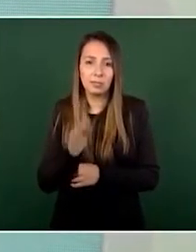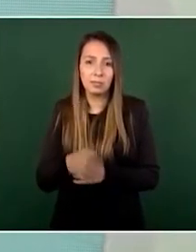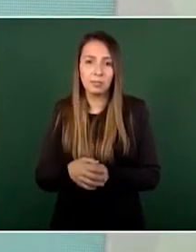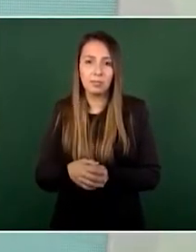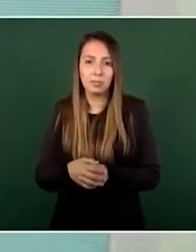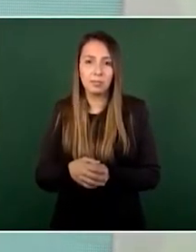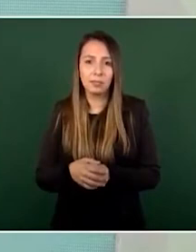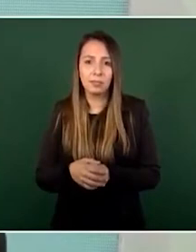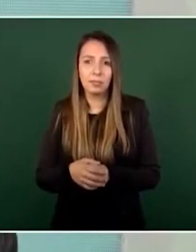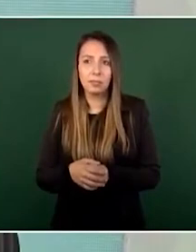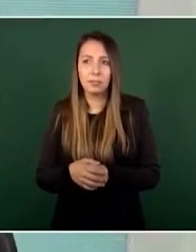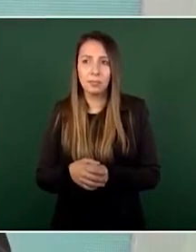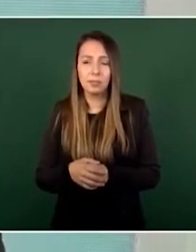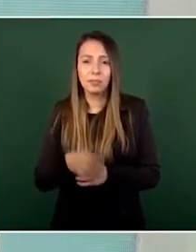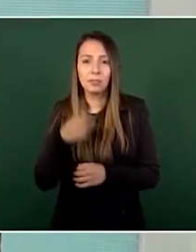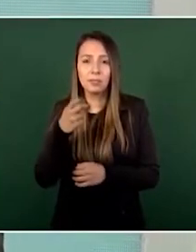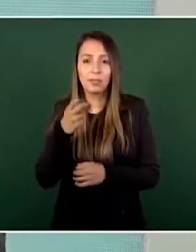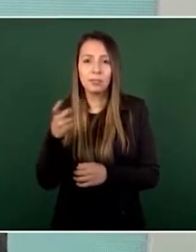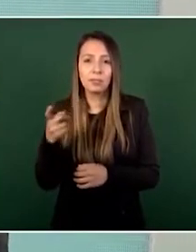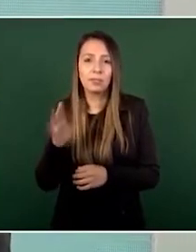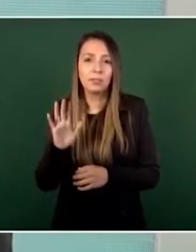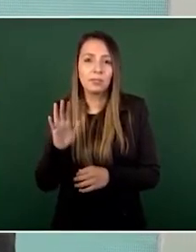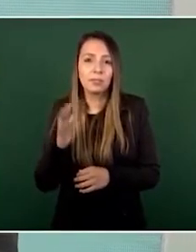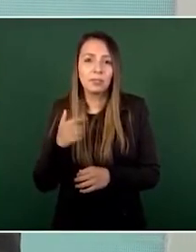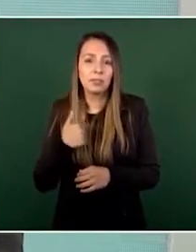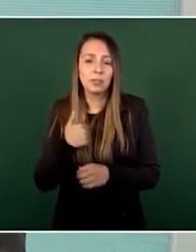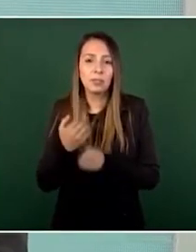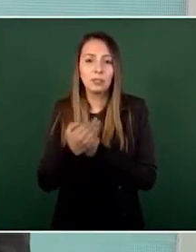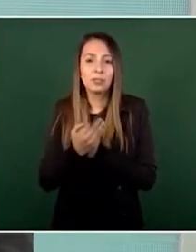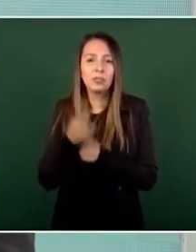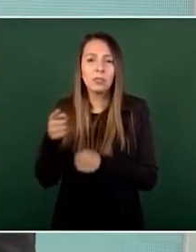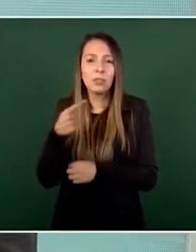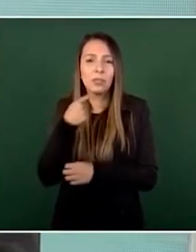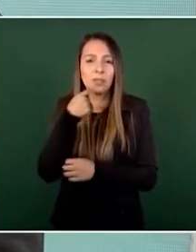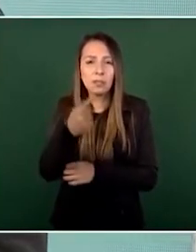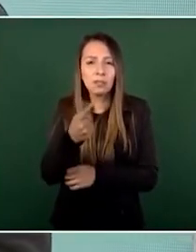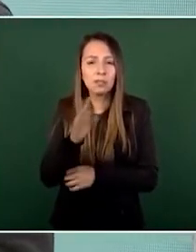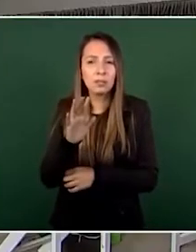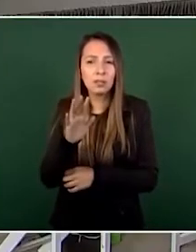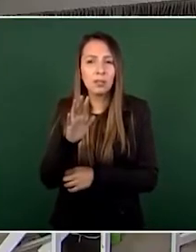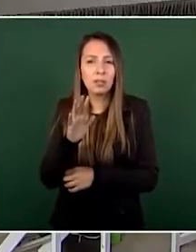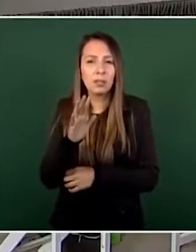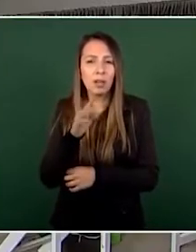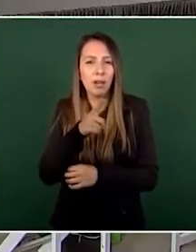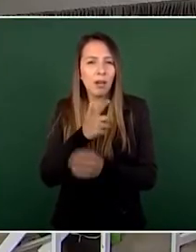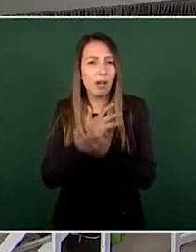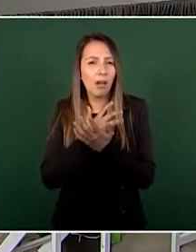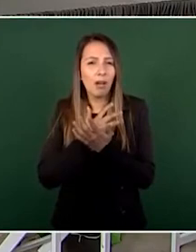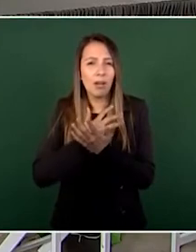o en eso se sustentó él puso de que era una exageración